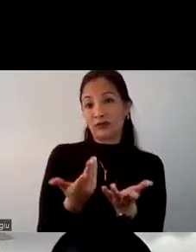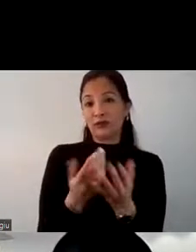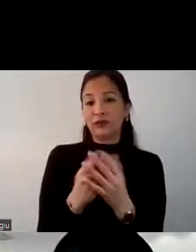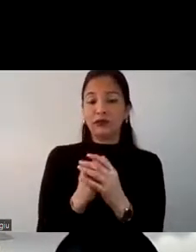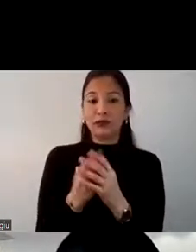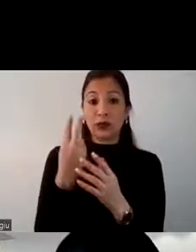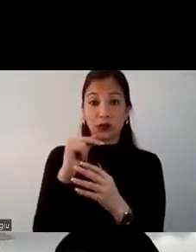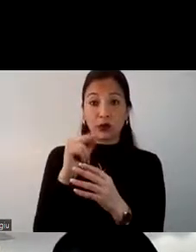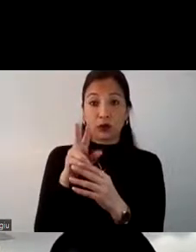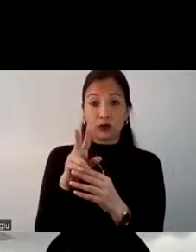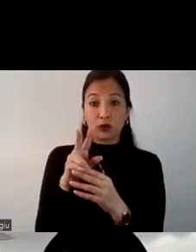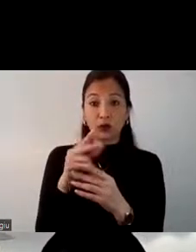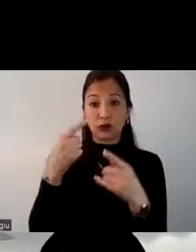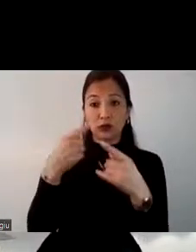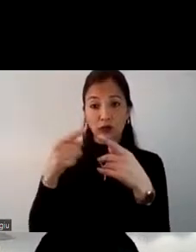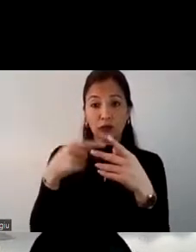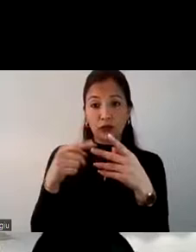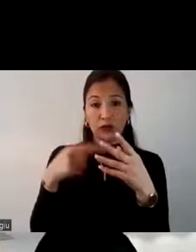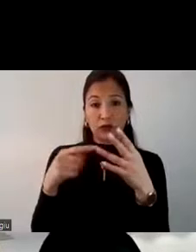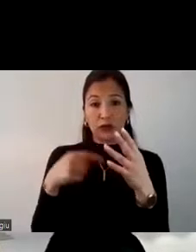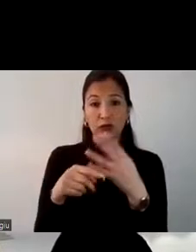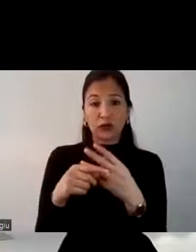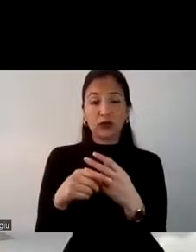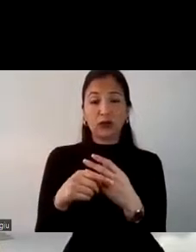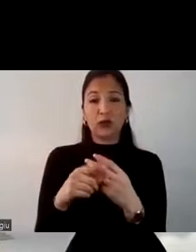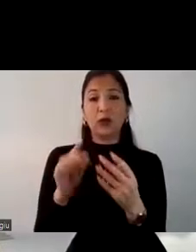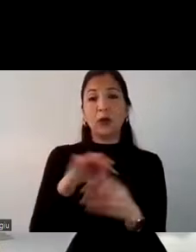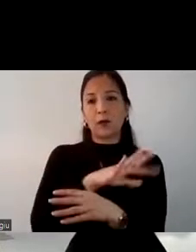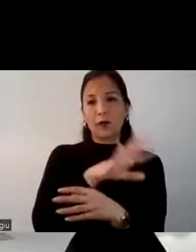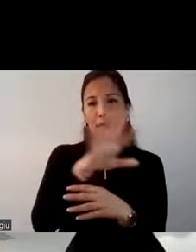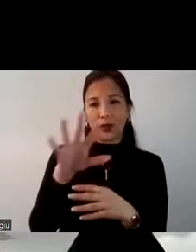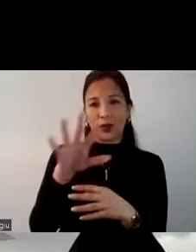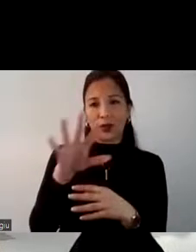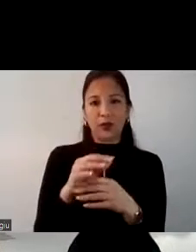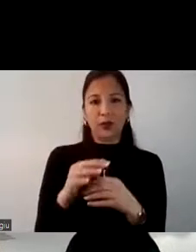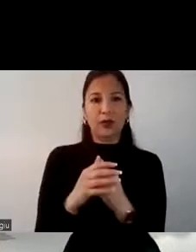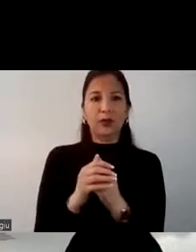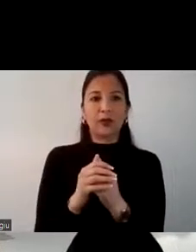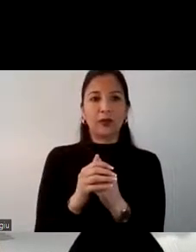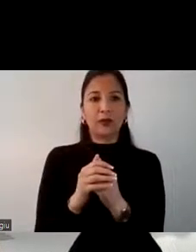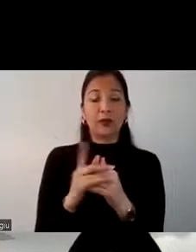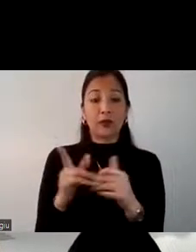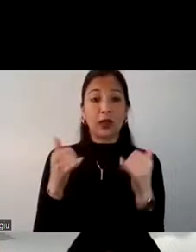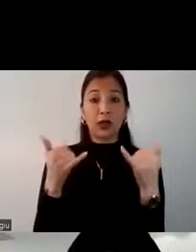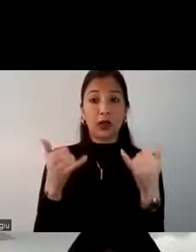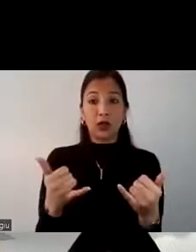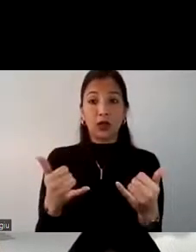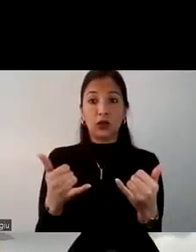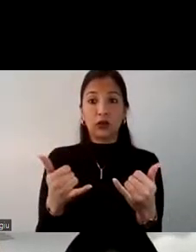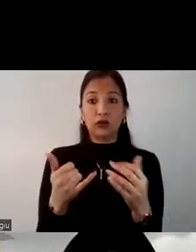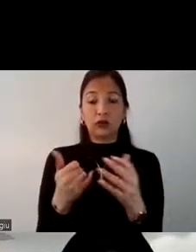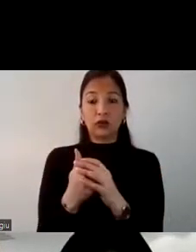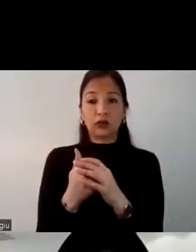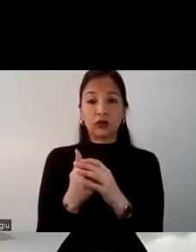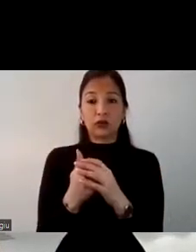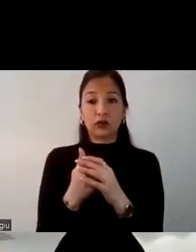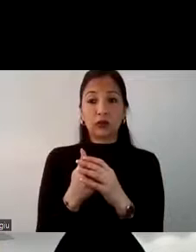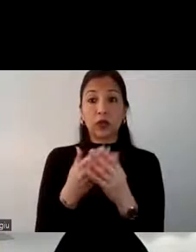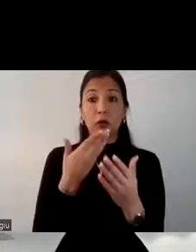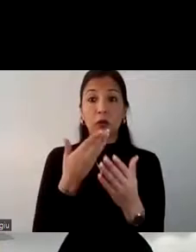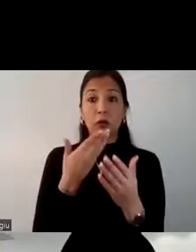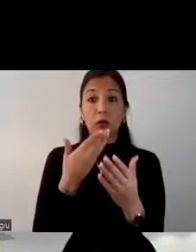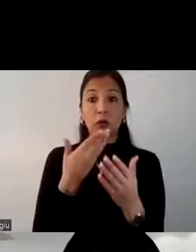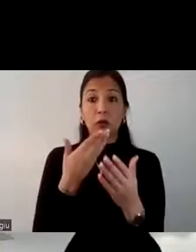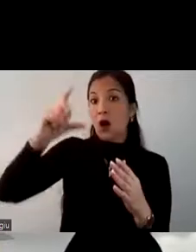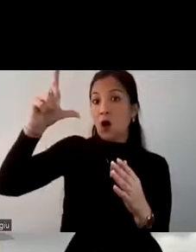puede deber a todos los problemas económicos que trajo la pandemia. Ahora, ¿se presenta un aumento en los viajes